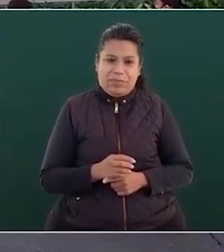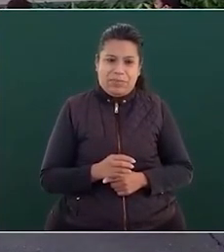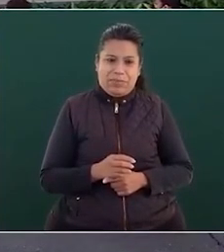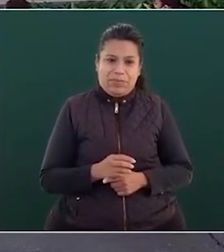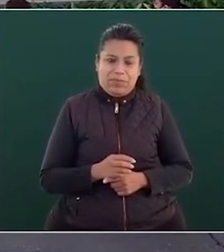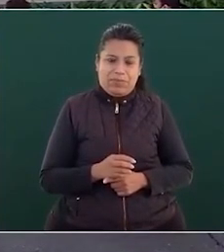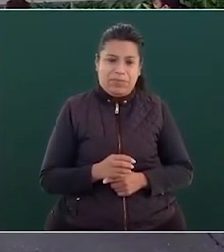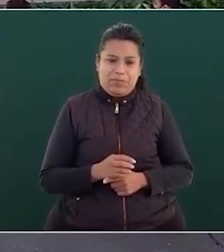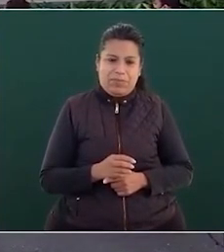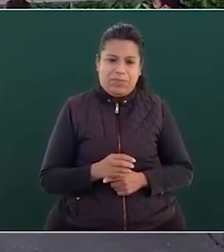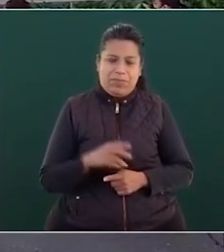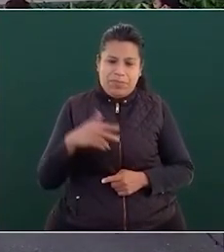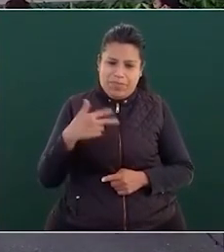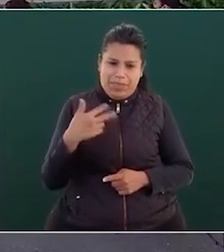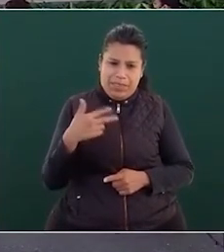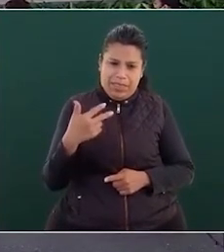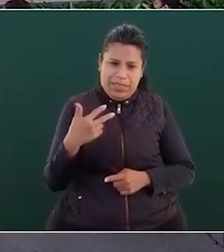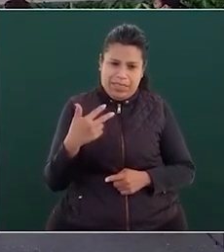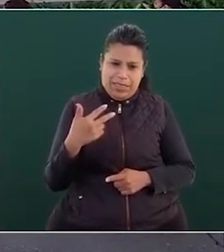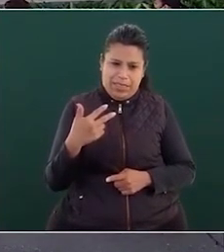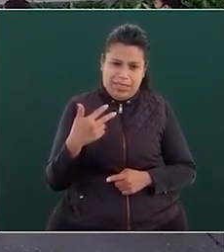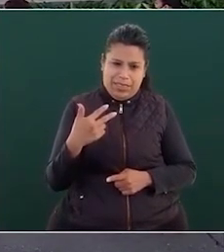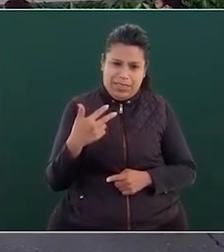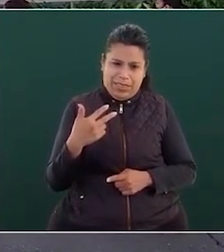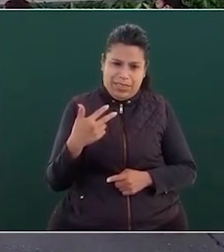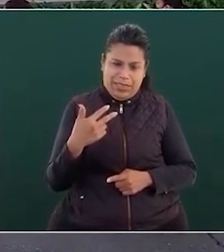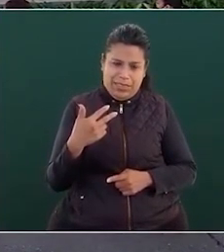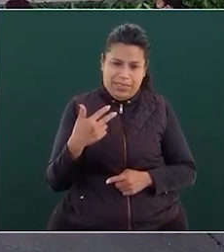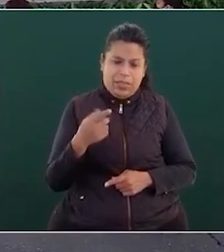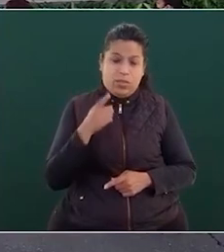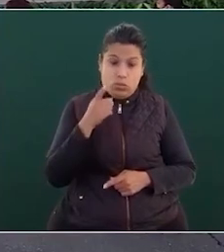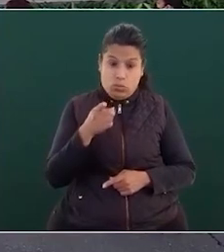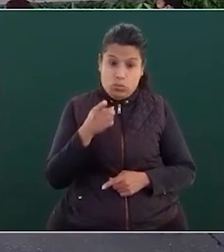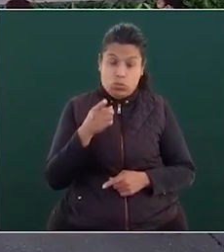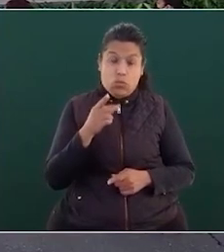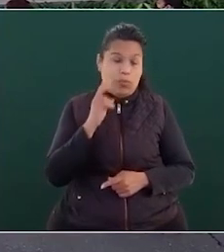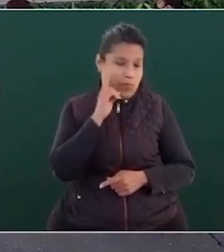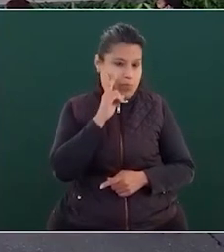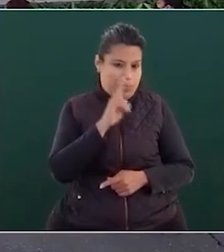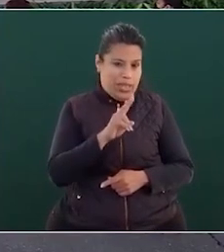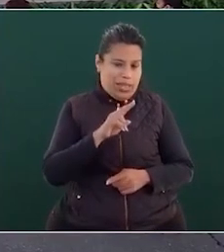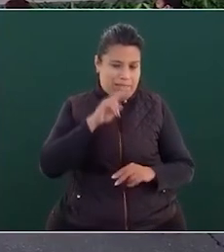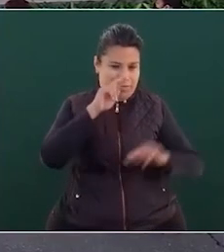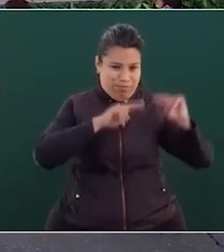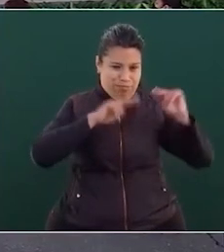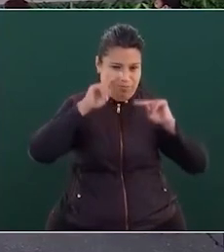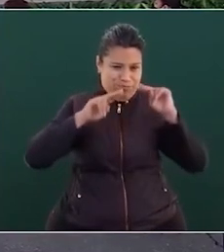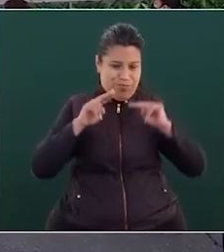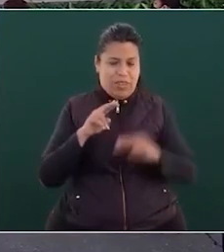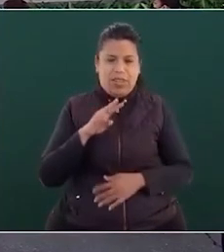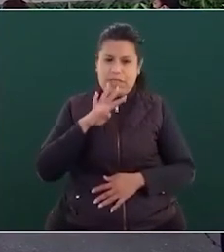es el 13 pero miren 19